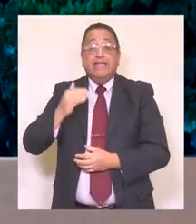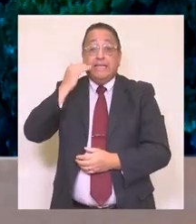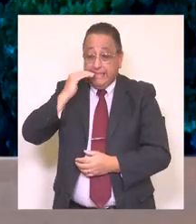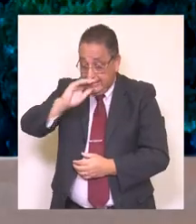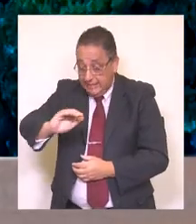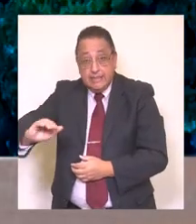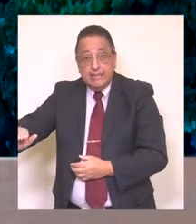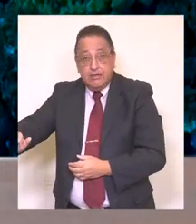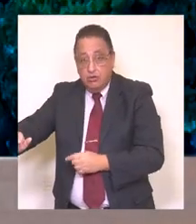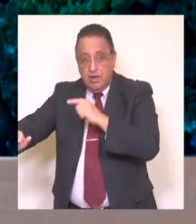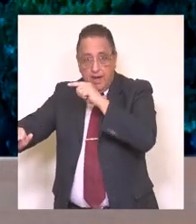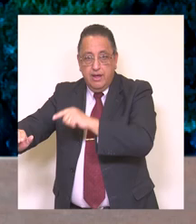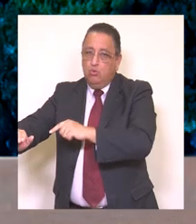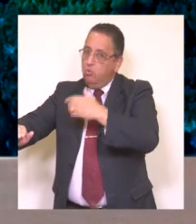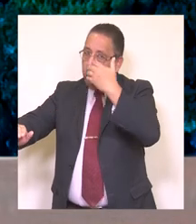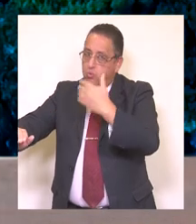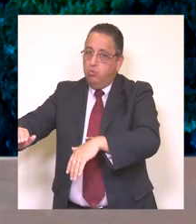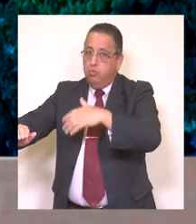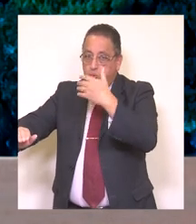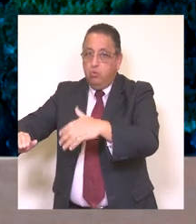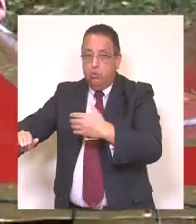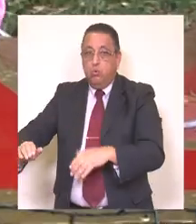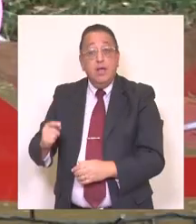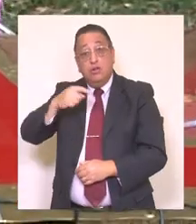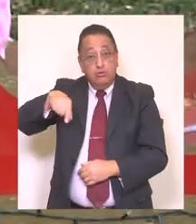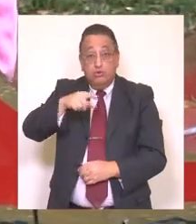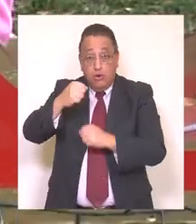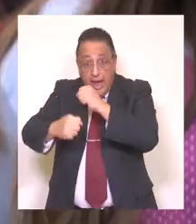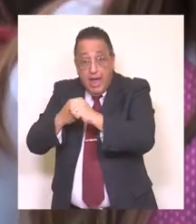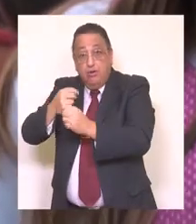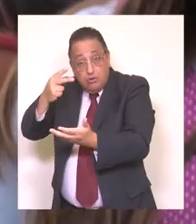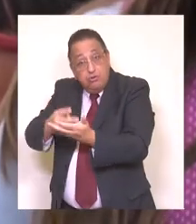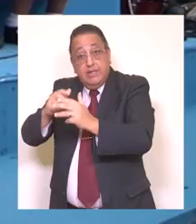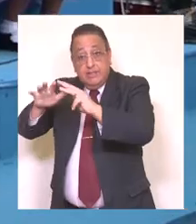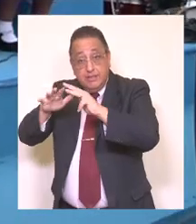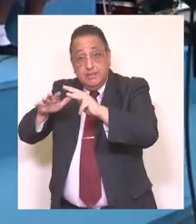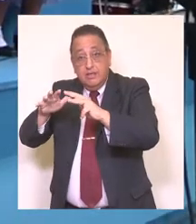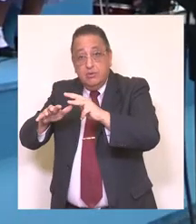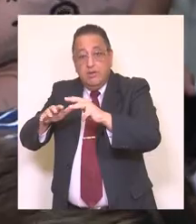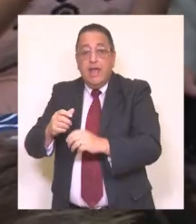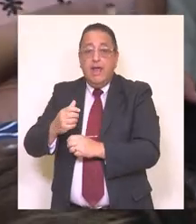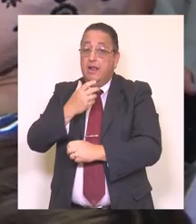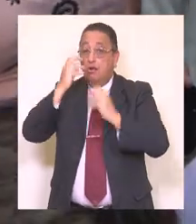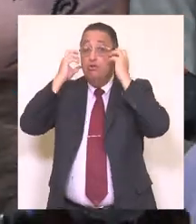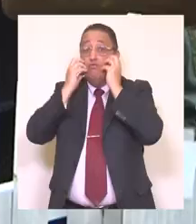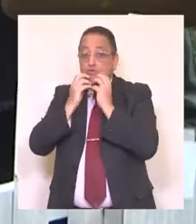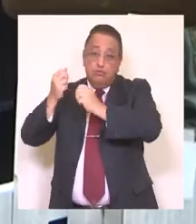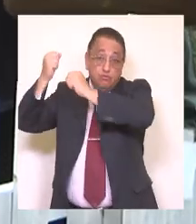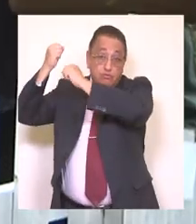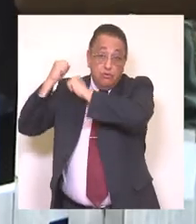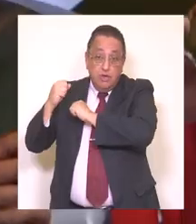Nuestros niños también son un pilar fundamental dentro de nuestro trabajo. Por eso, en 2019, en la fecha de Navidad,